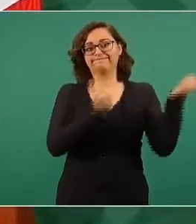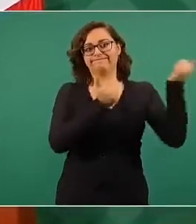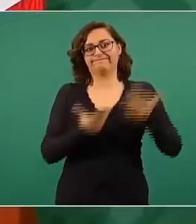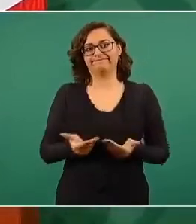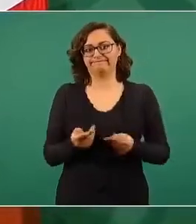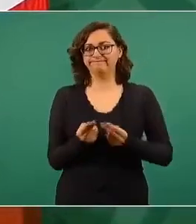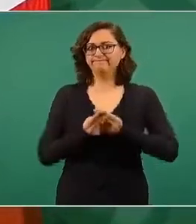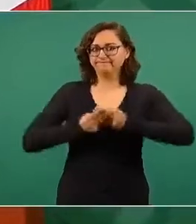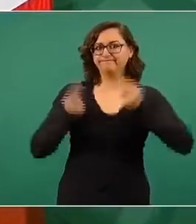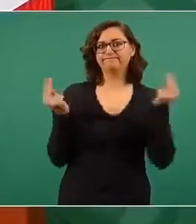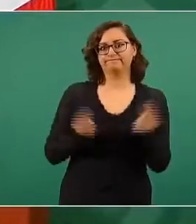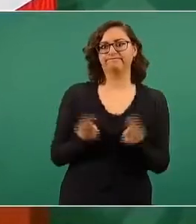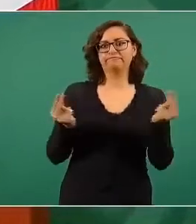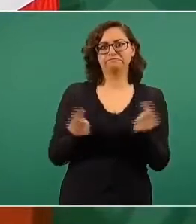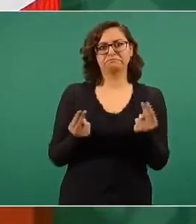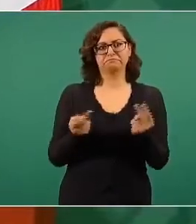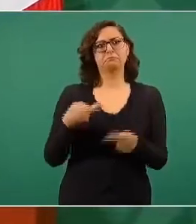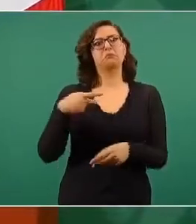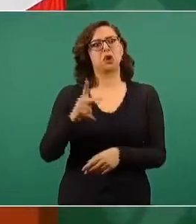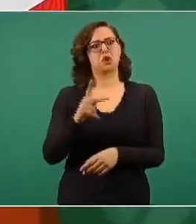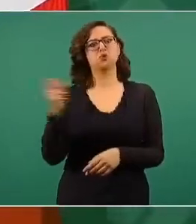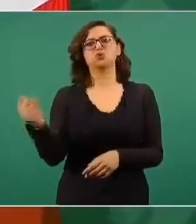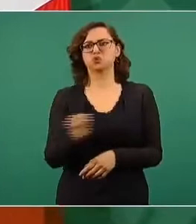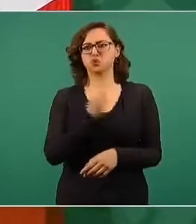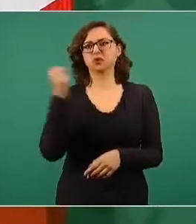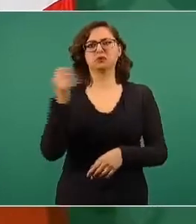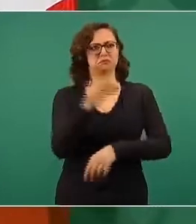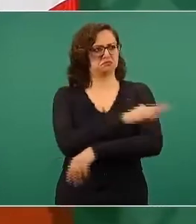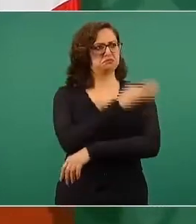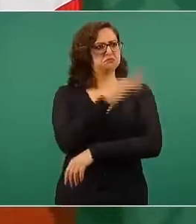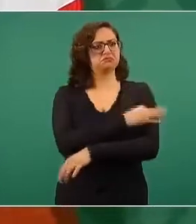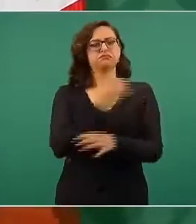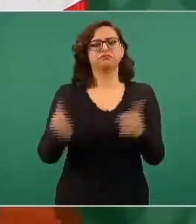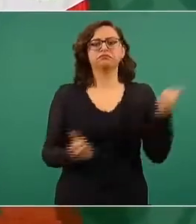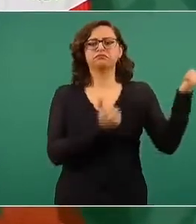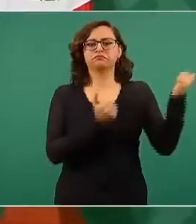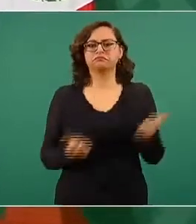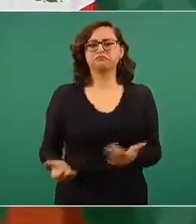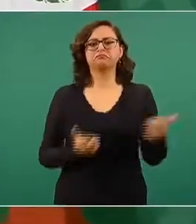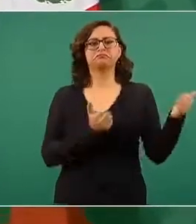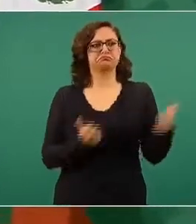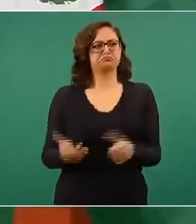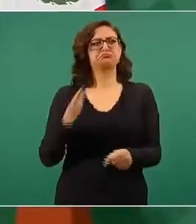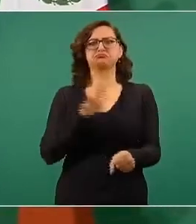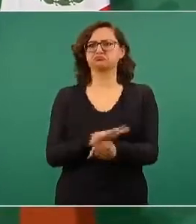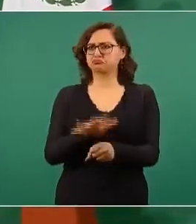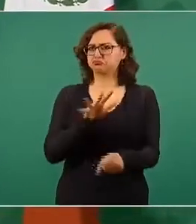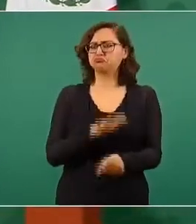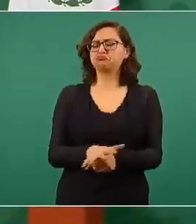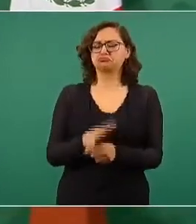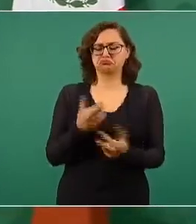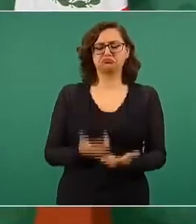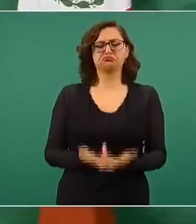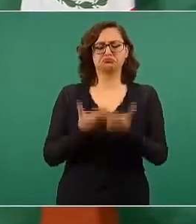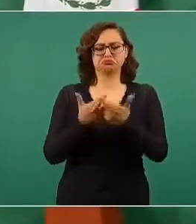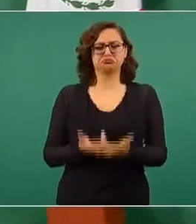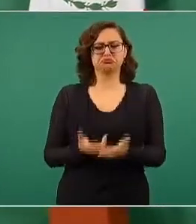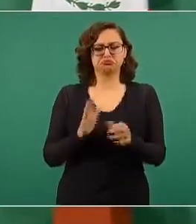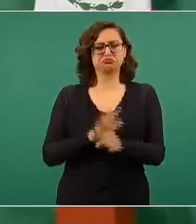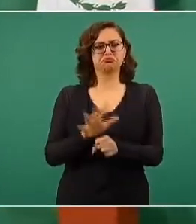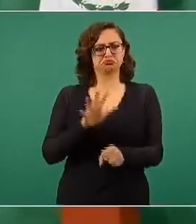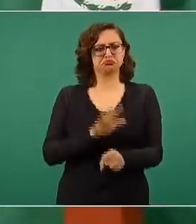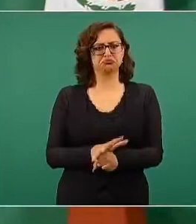Tenemos abasto garantizado, suficiente, porque